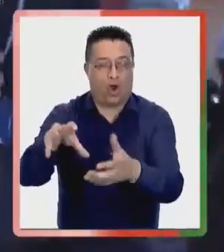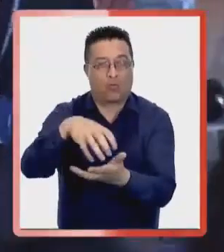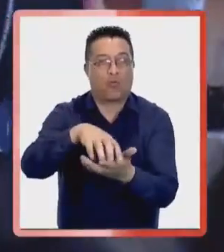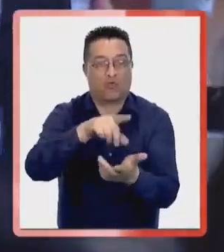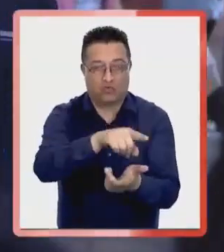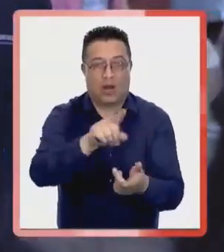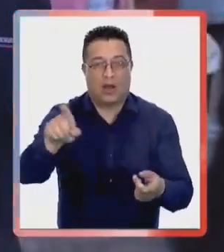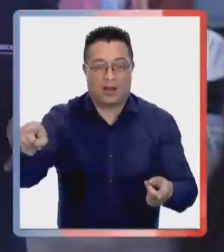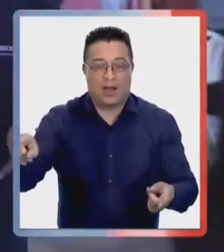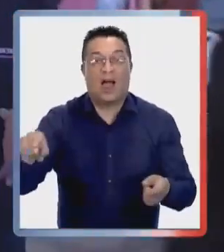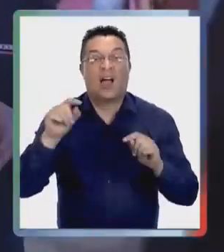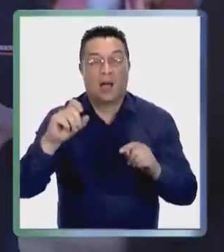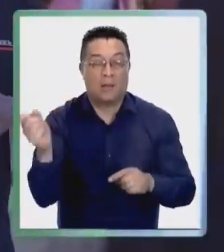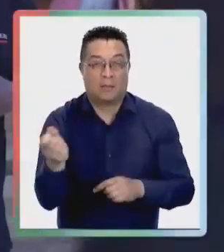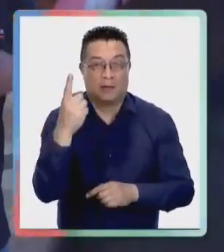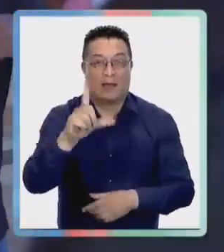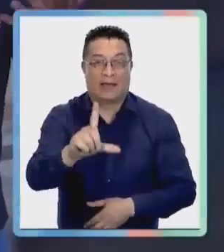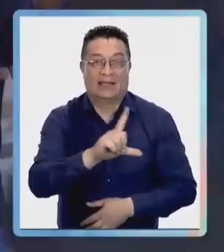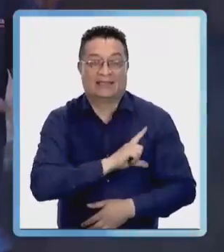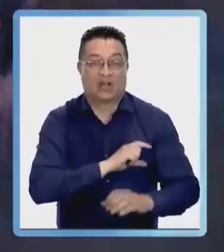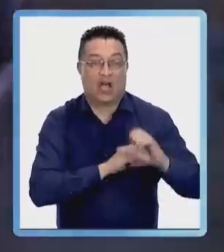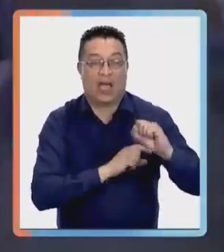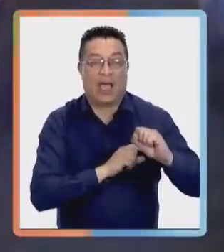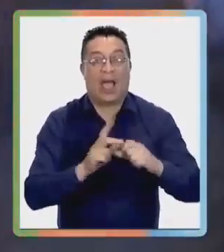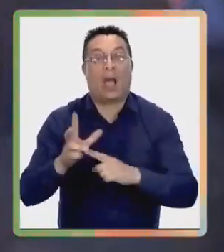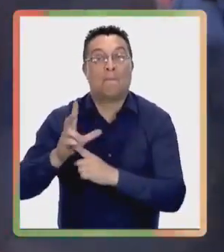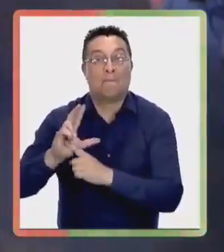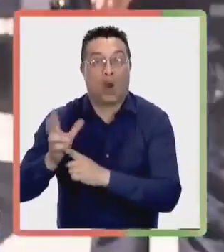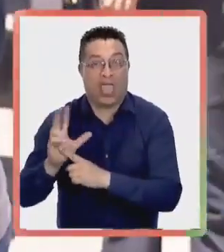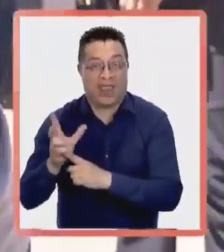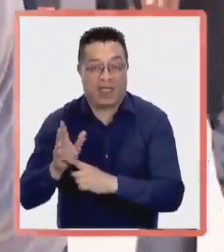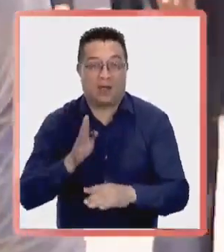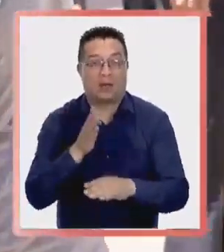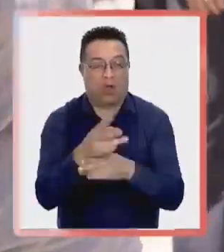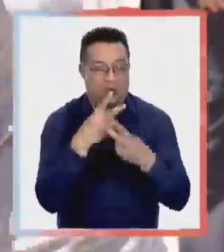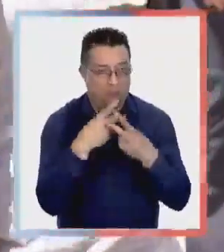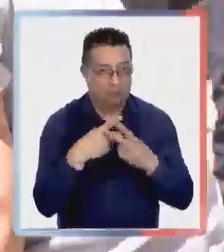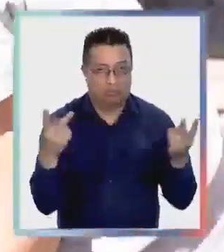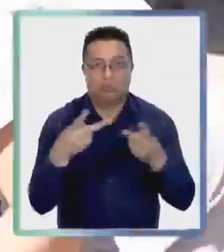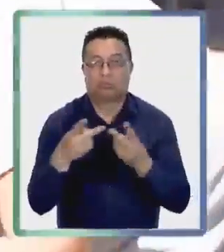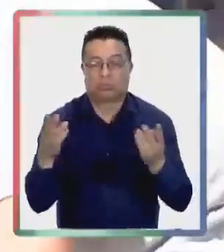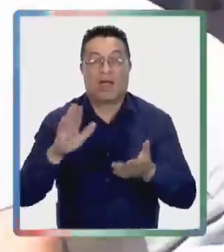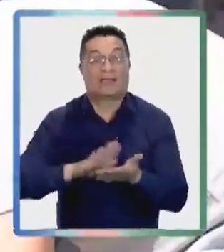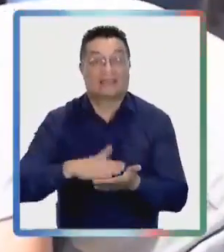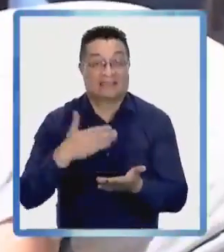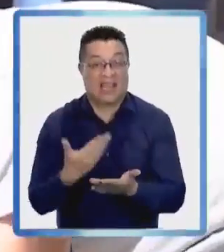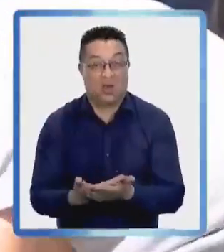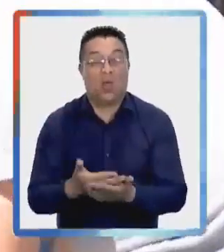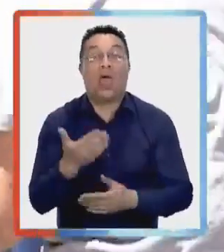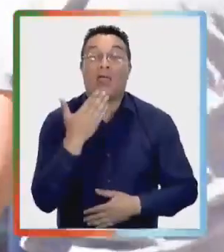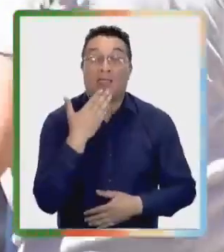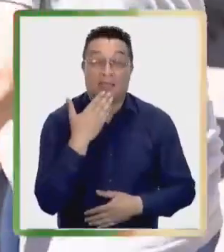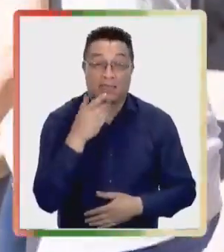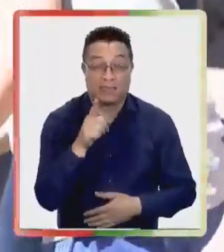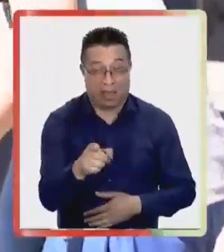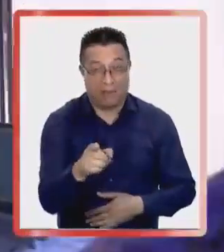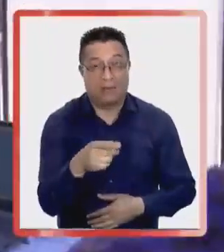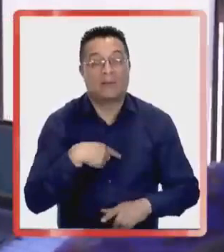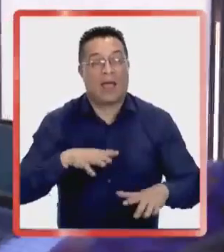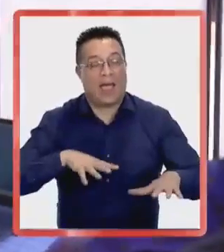Primero estuvimos en el Liceo Abate Molina, haciendo promoción de salud y también